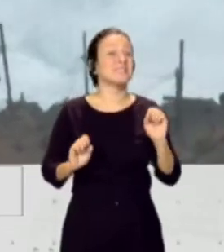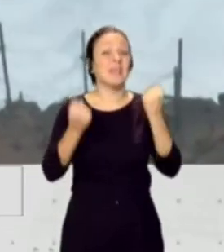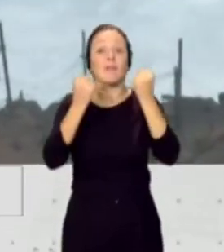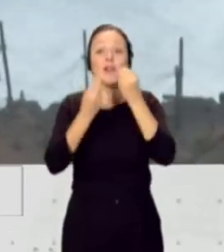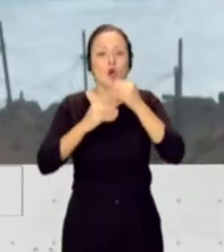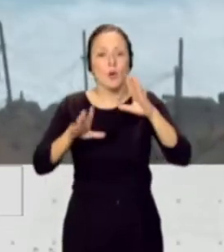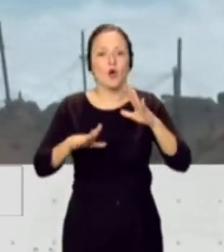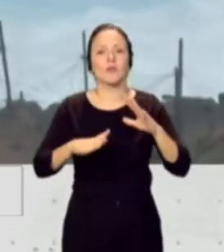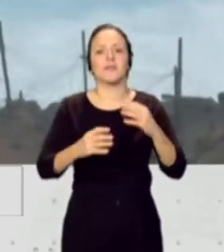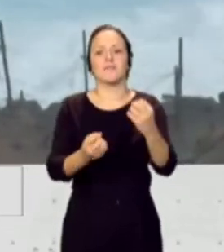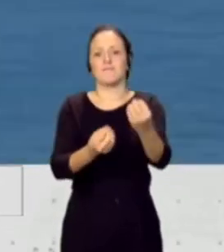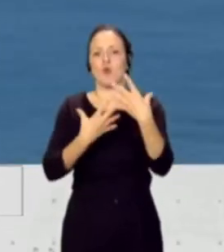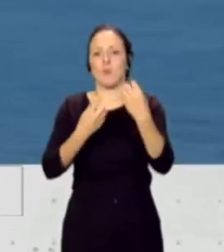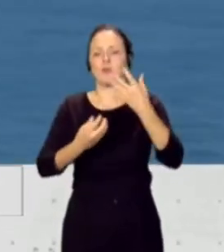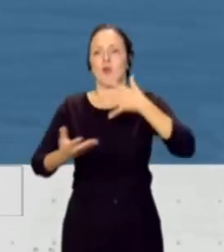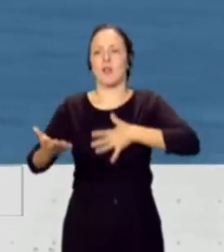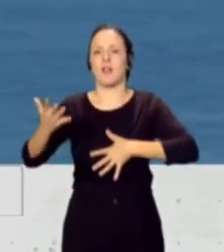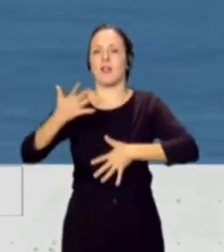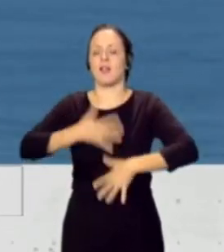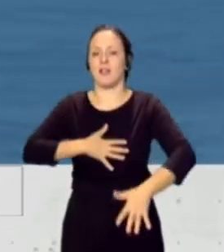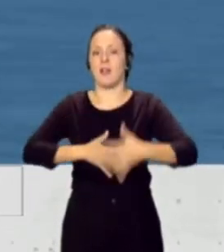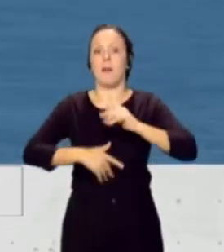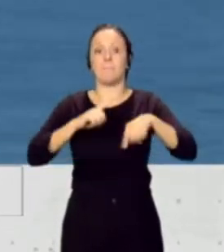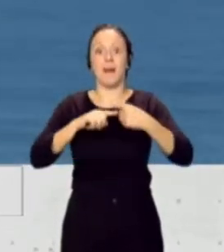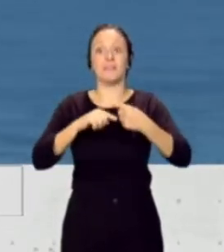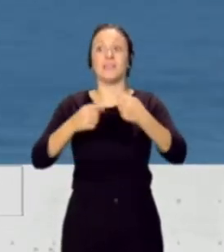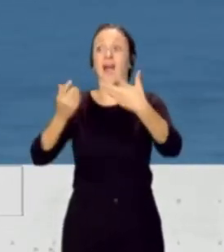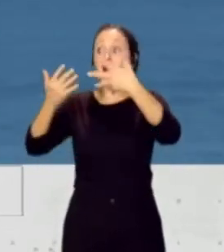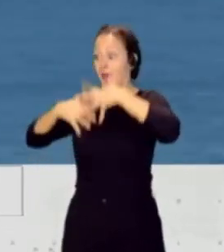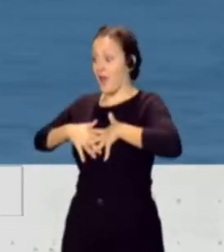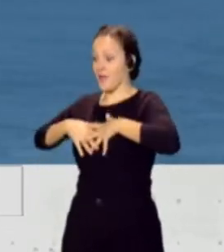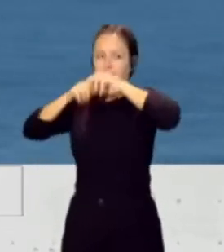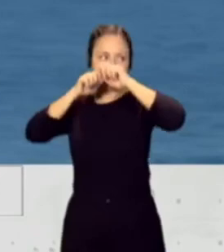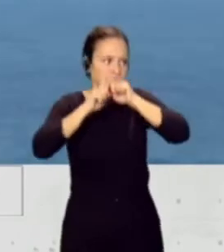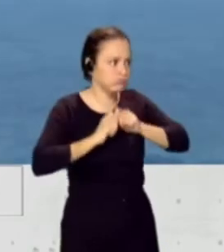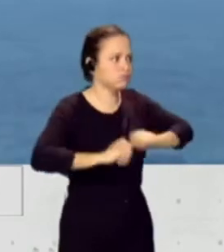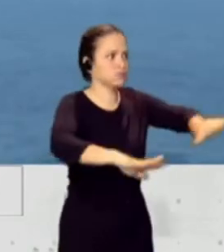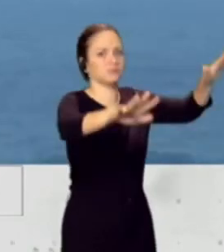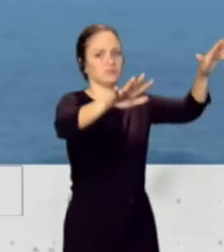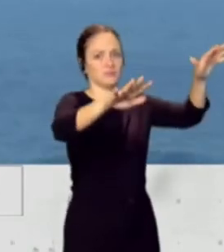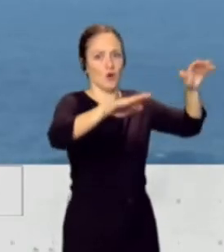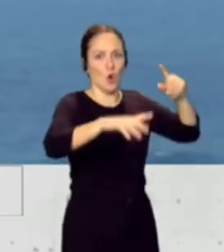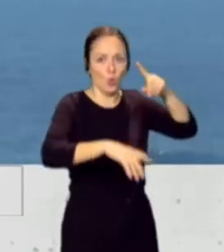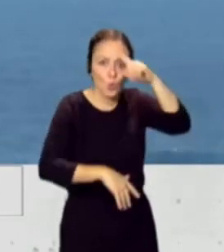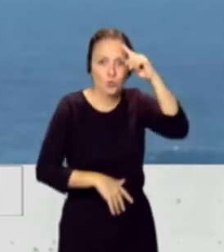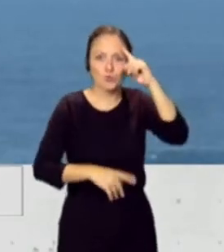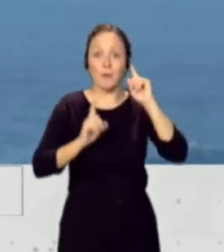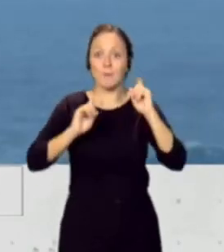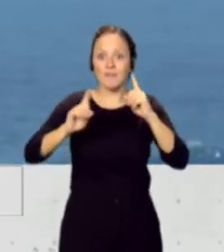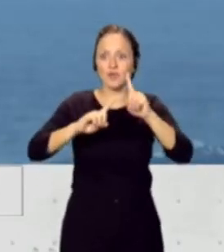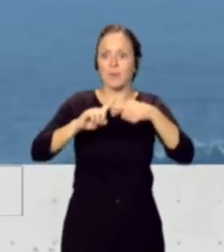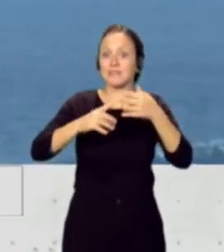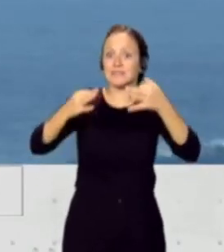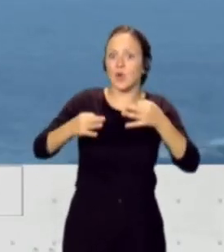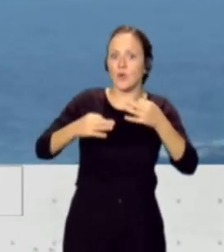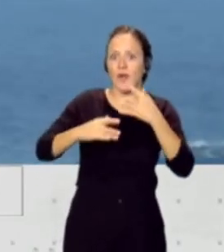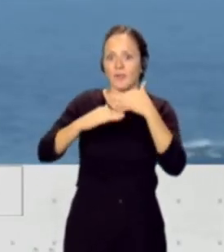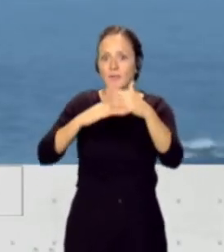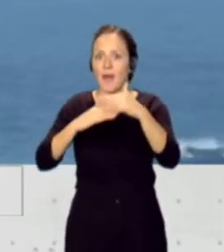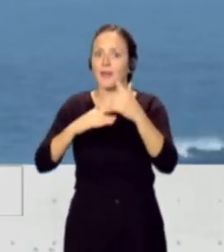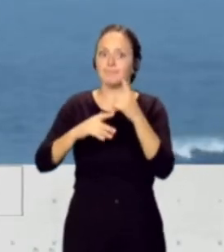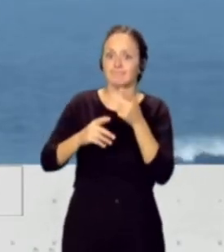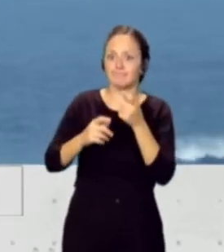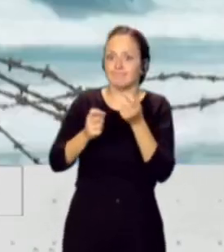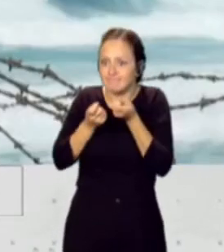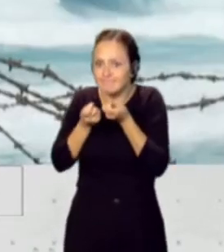la información y lo que tenemos que hacer es divulgar generar cultura de la prevención y la seguridad acuática atención mucha gente